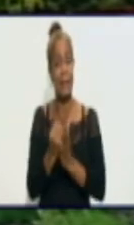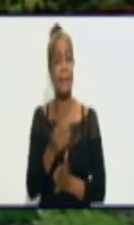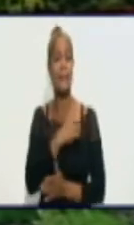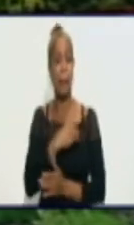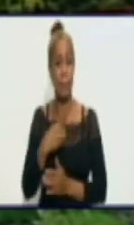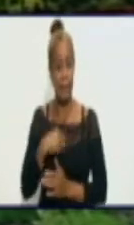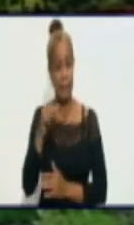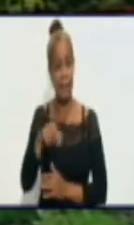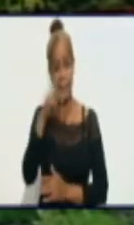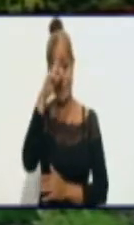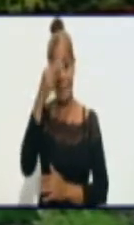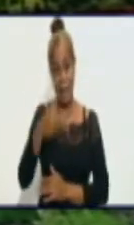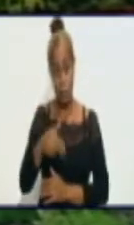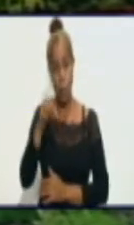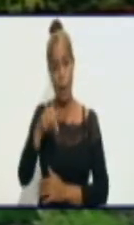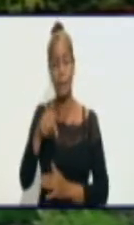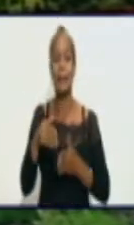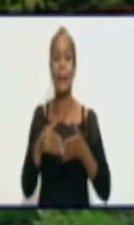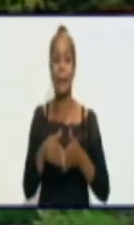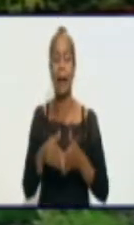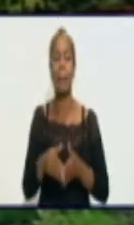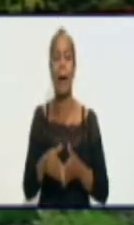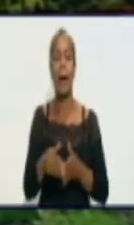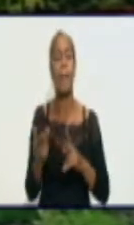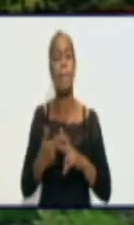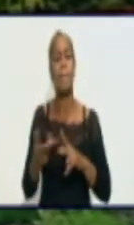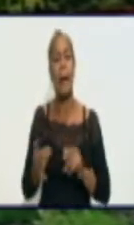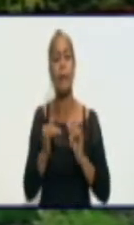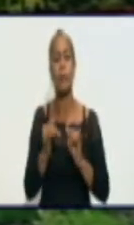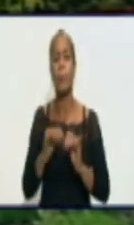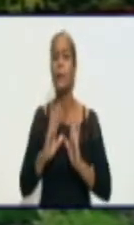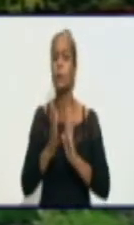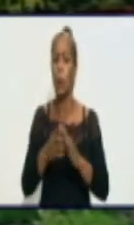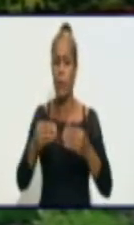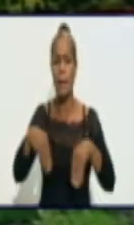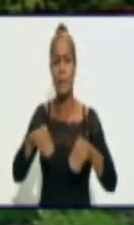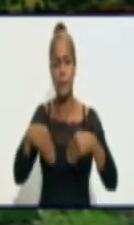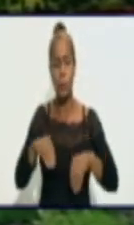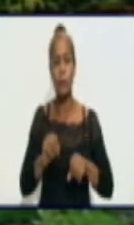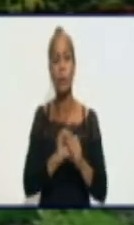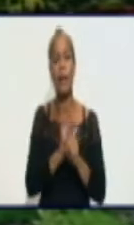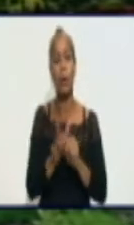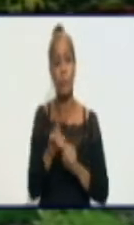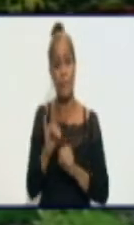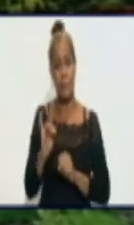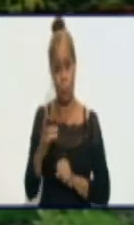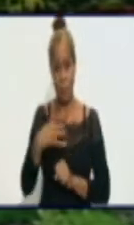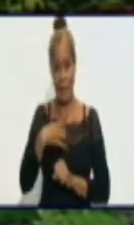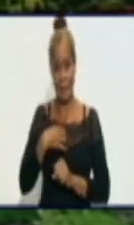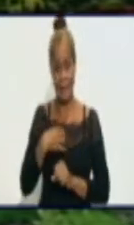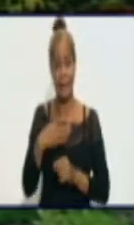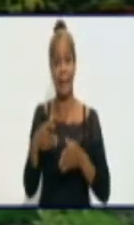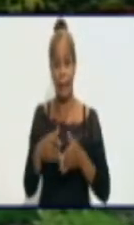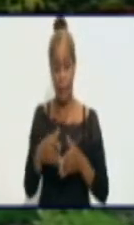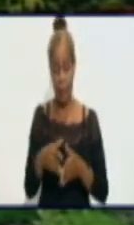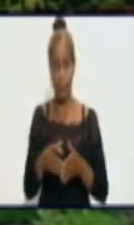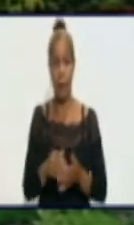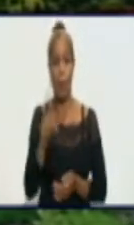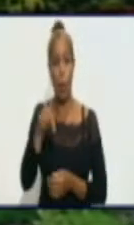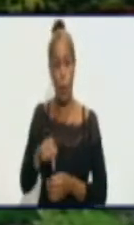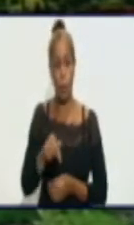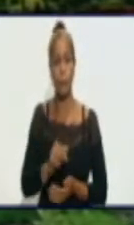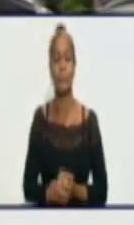conocer y precisar sobre la situación epidemiológica que hoy tiene el territorio relacionada con la COVID-19.